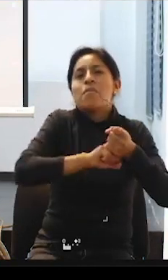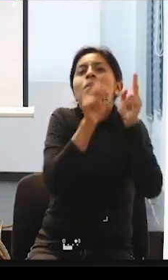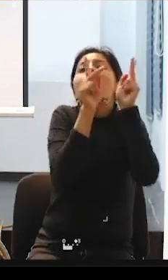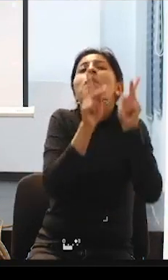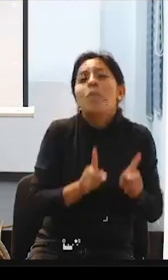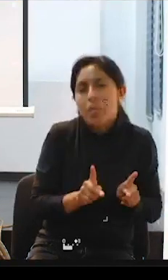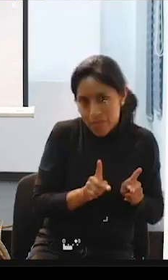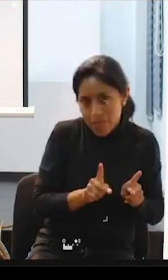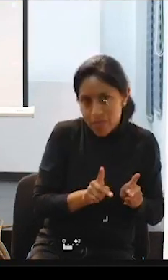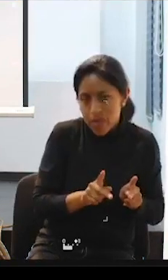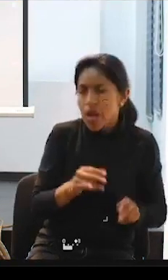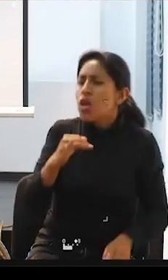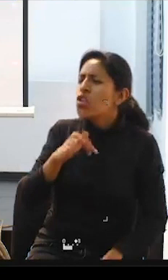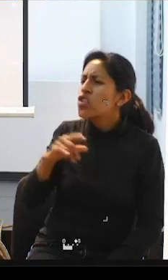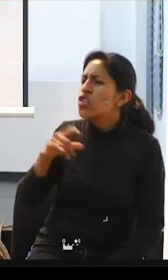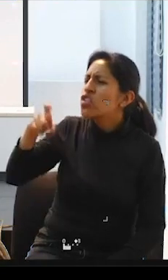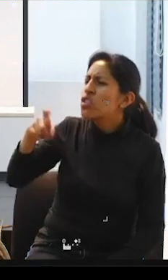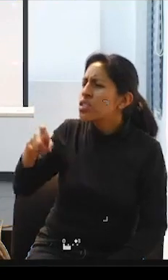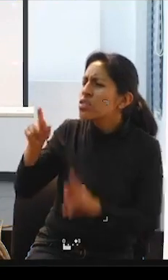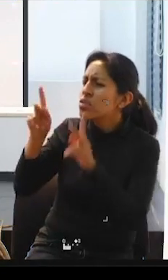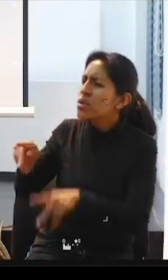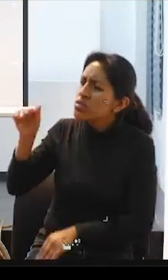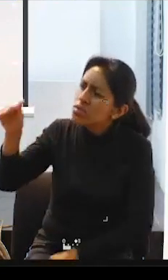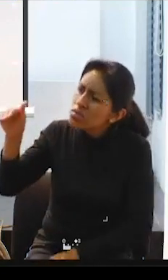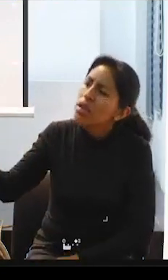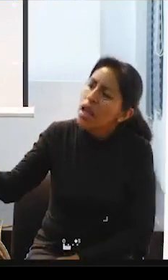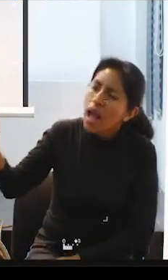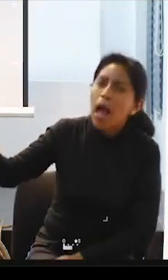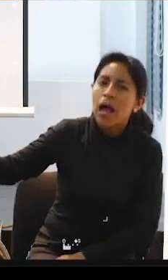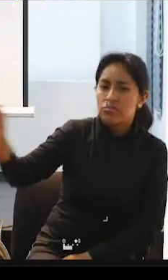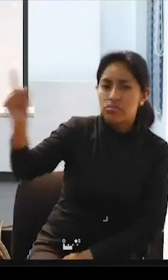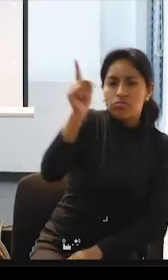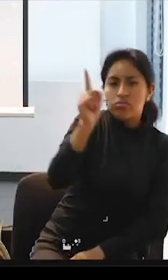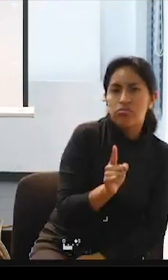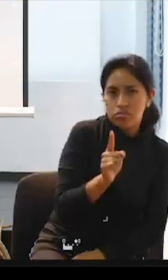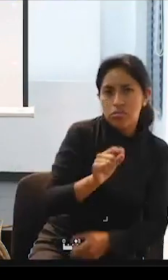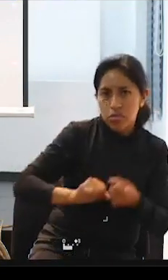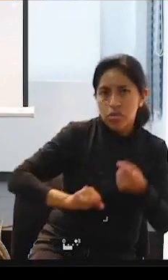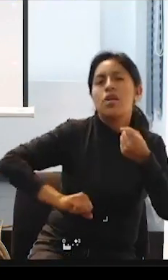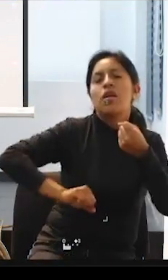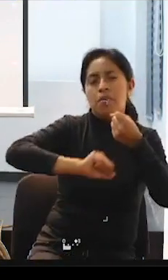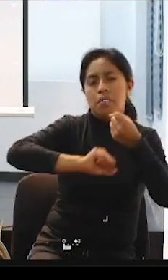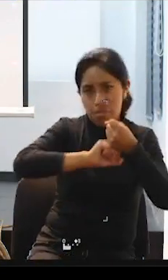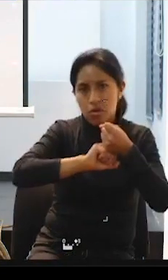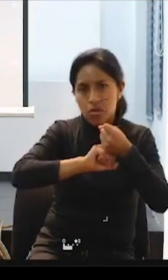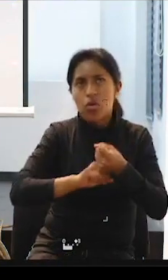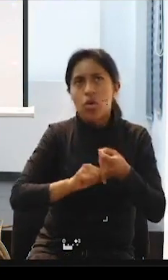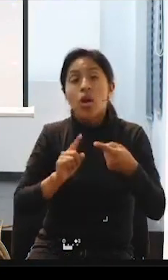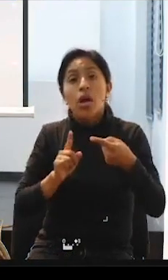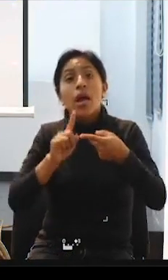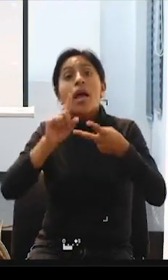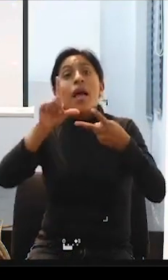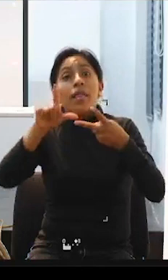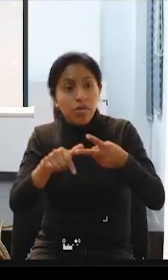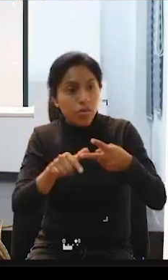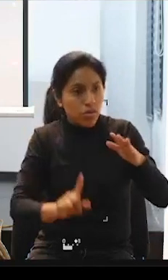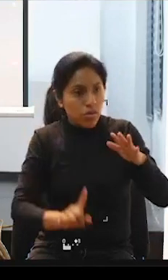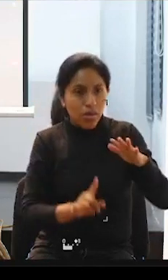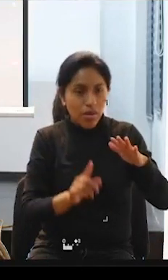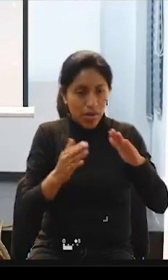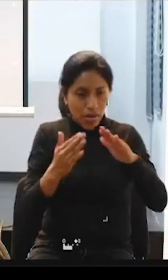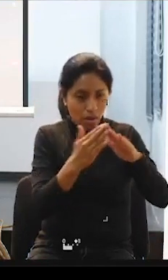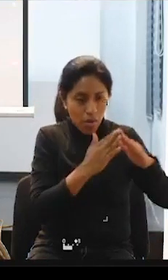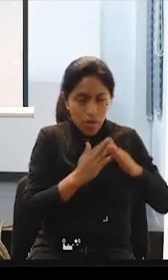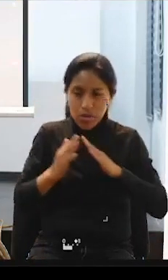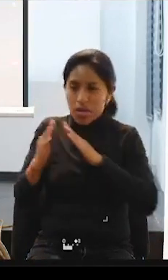solicitado, la que habíamos solicitado, al poco Madrid también, al poco País Vasco, al poco